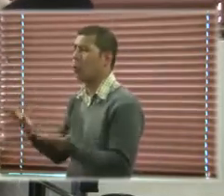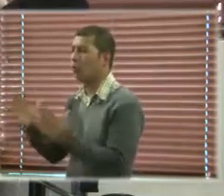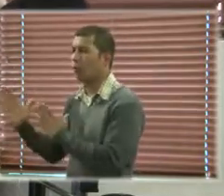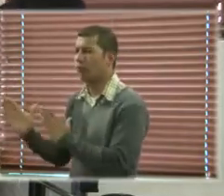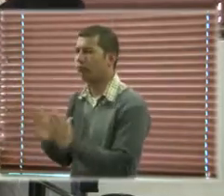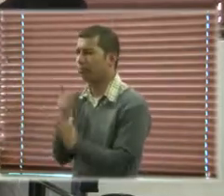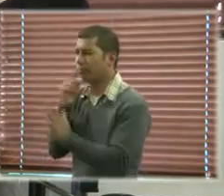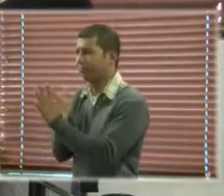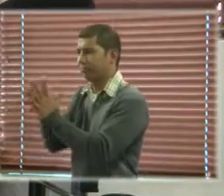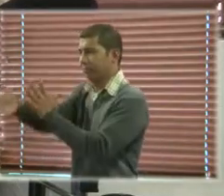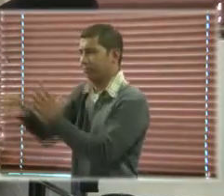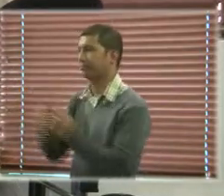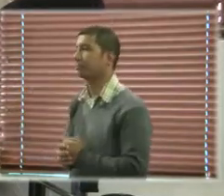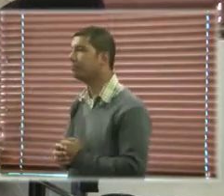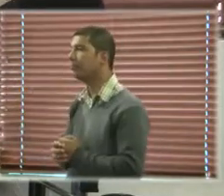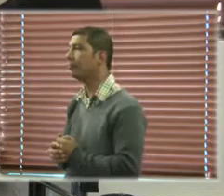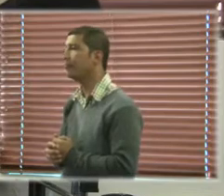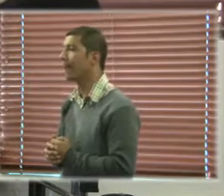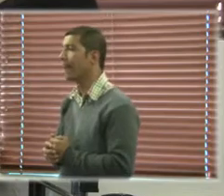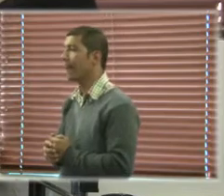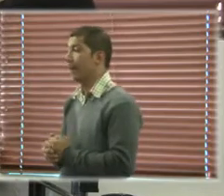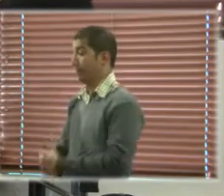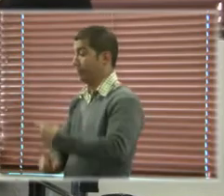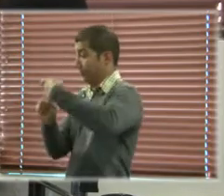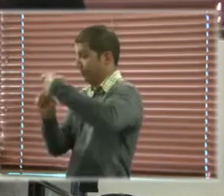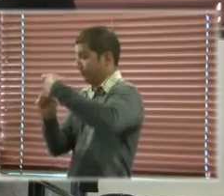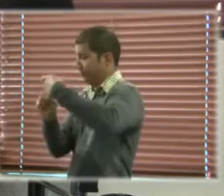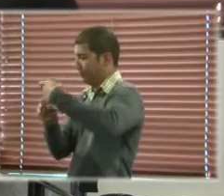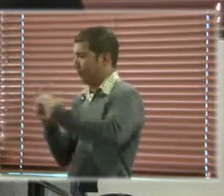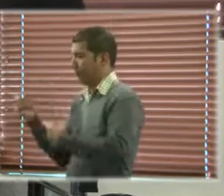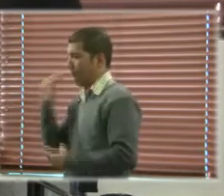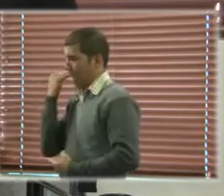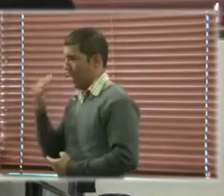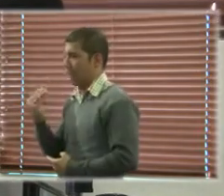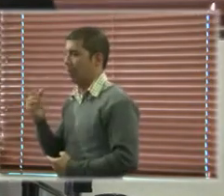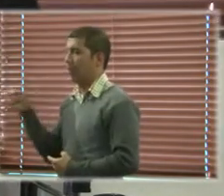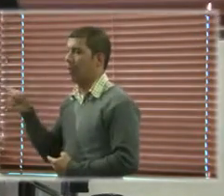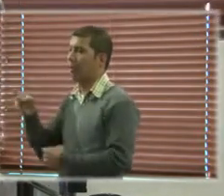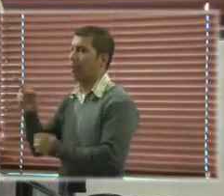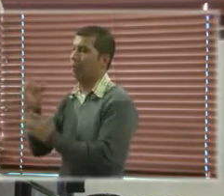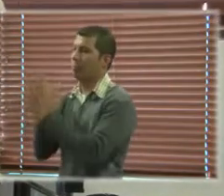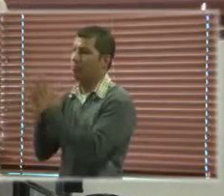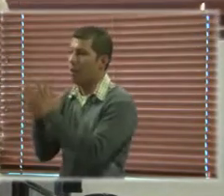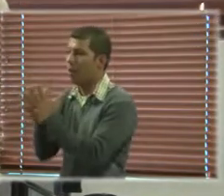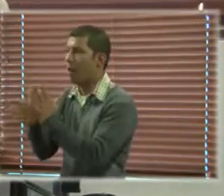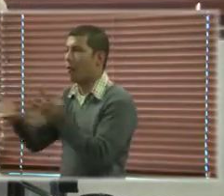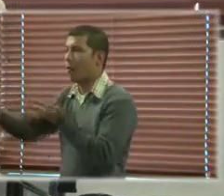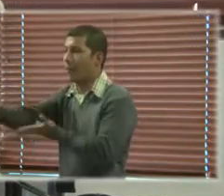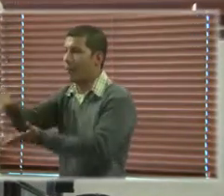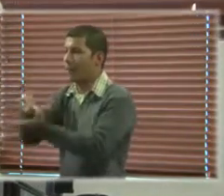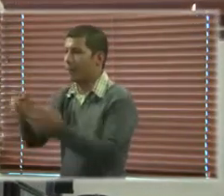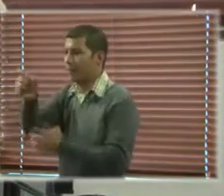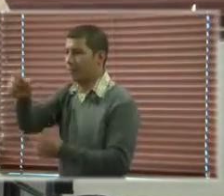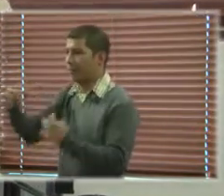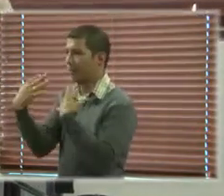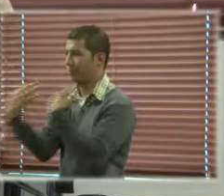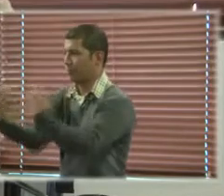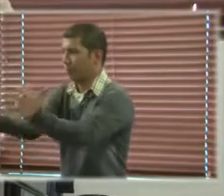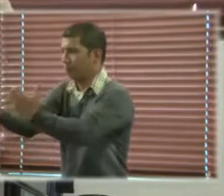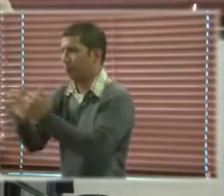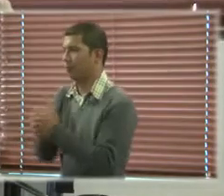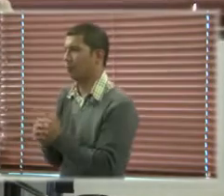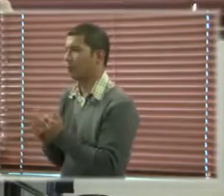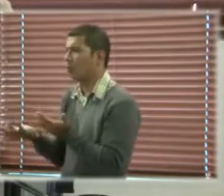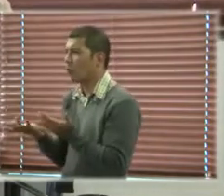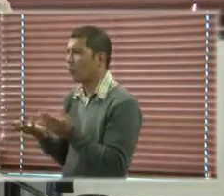es que en la primera parte Silvia compartirá con la audiencia la información sobre